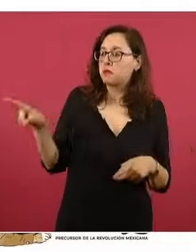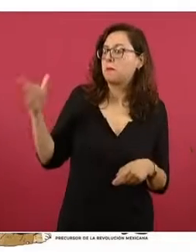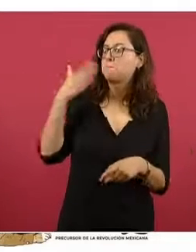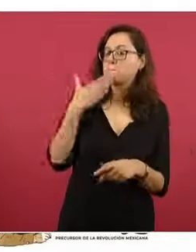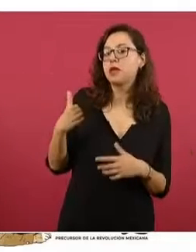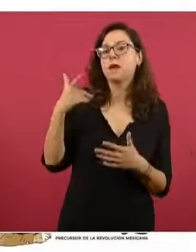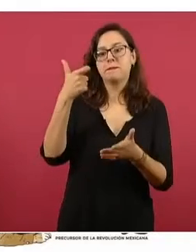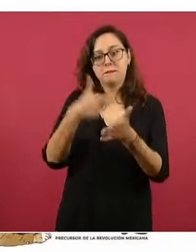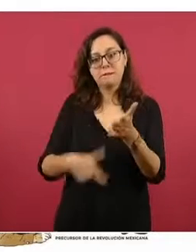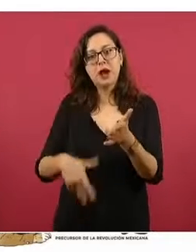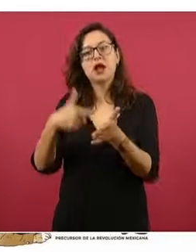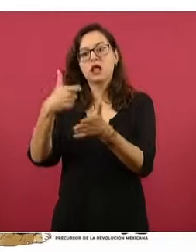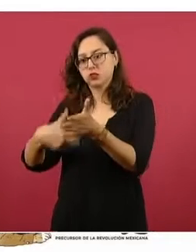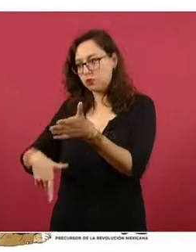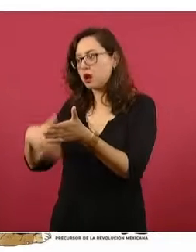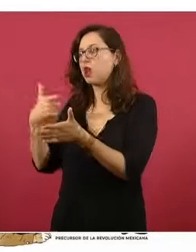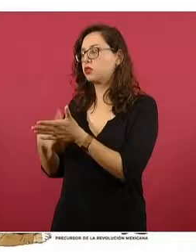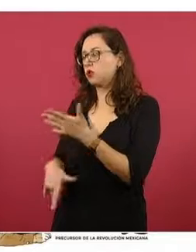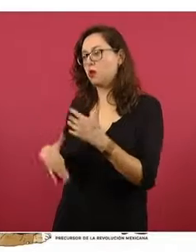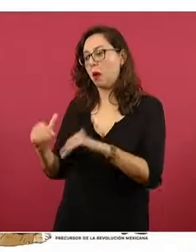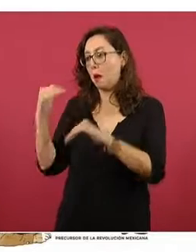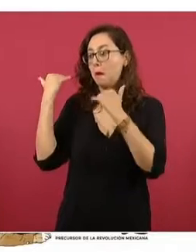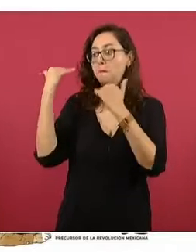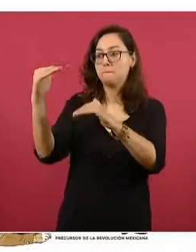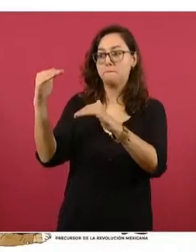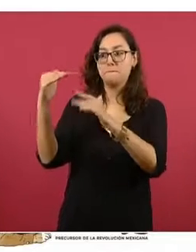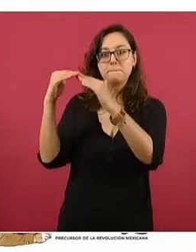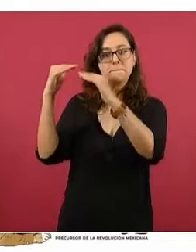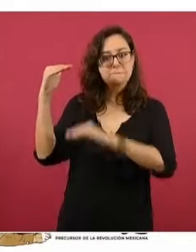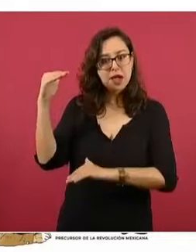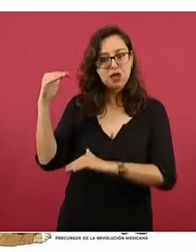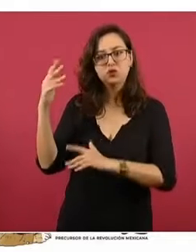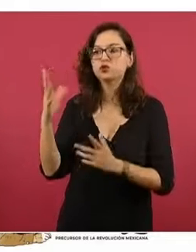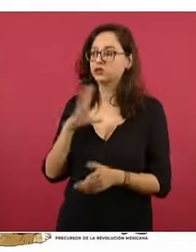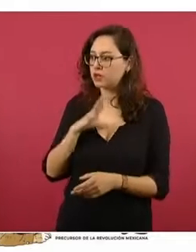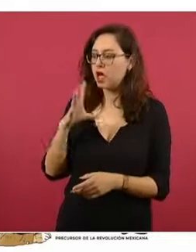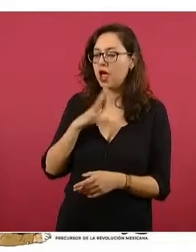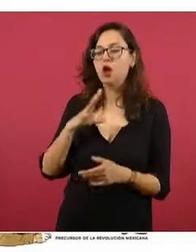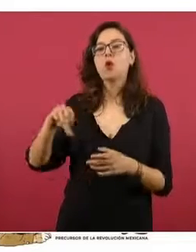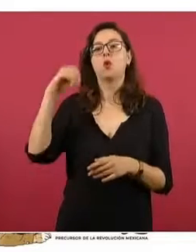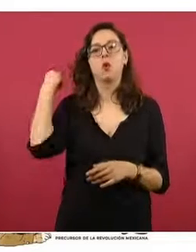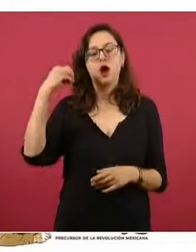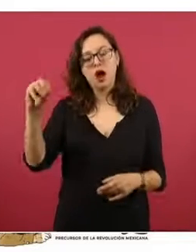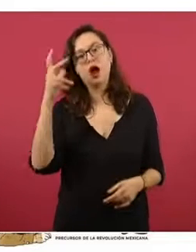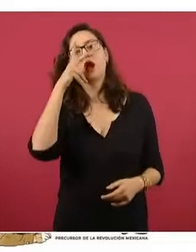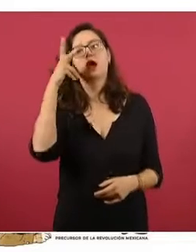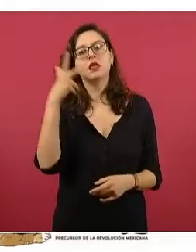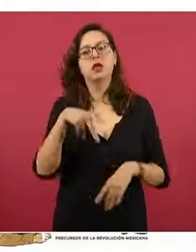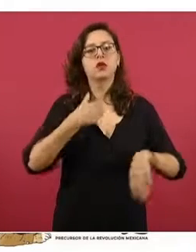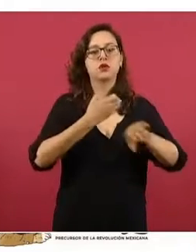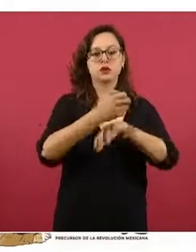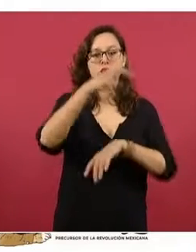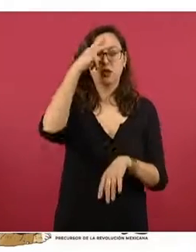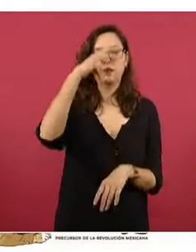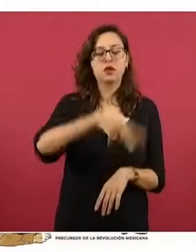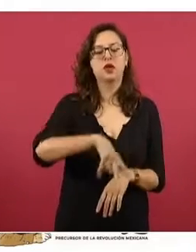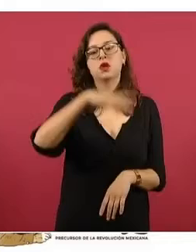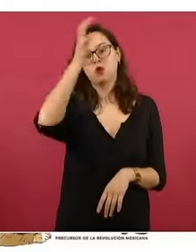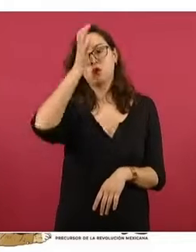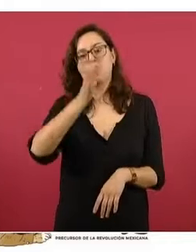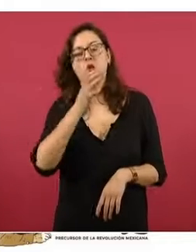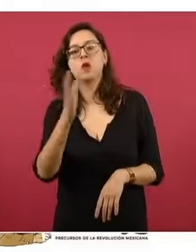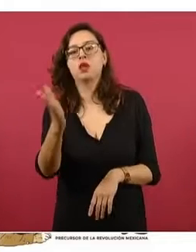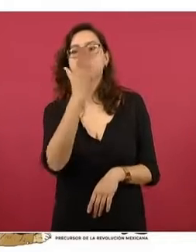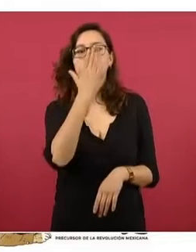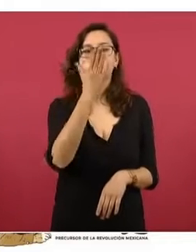máximo establecido en cada región. Tenemos ejemplos en Oaxaca, en Hidalgo, en el Estado de México, en Coahuila, en